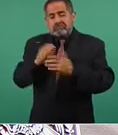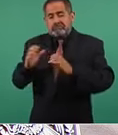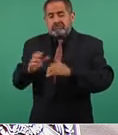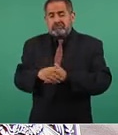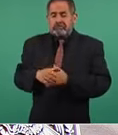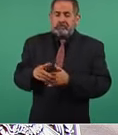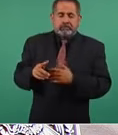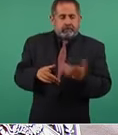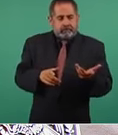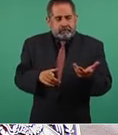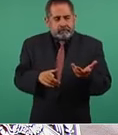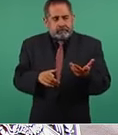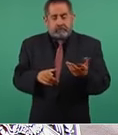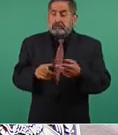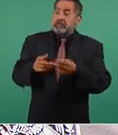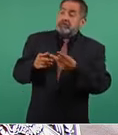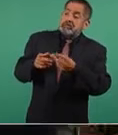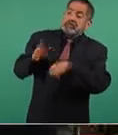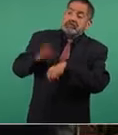ahí viene el lobo,